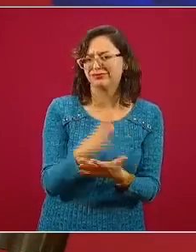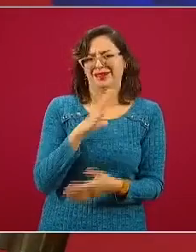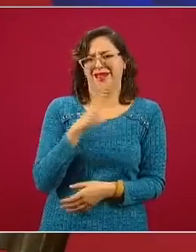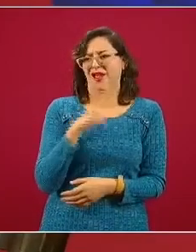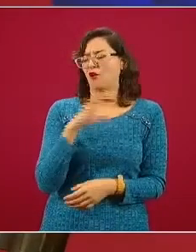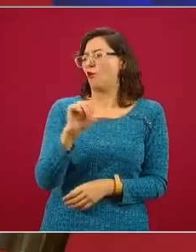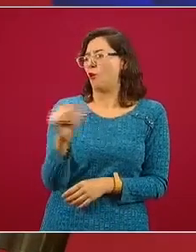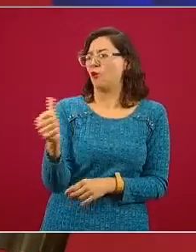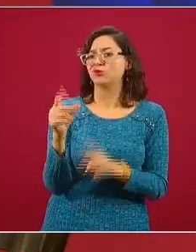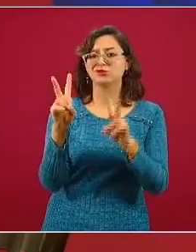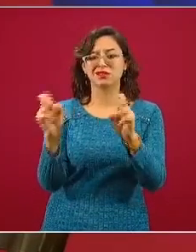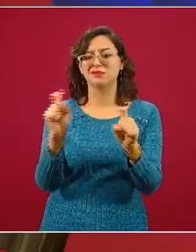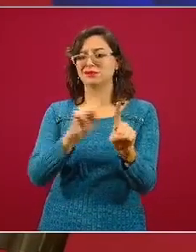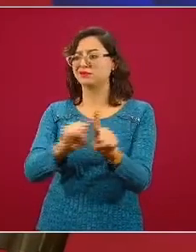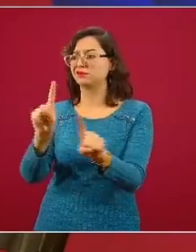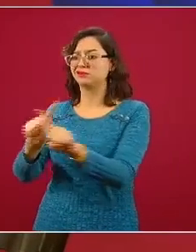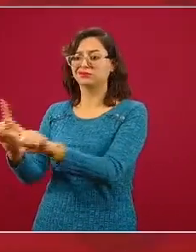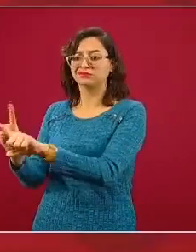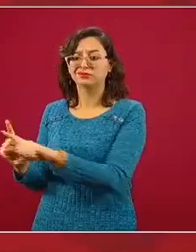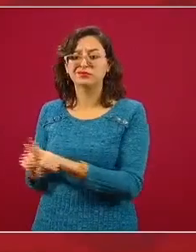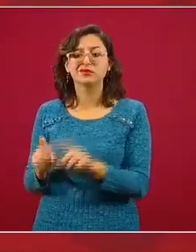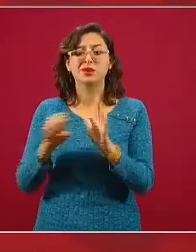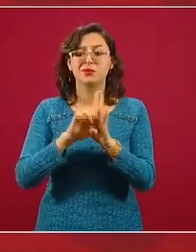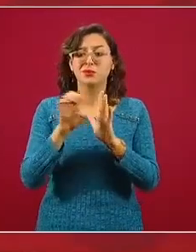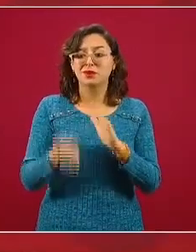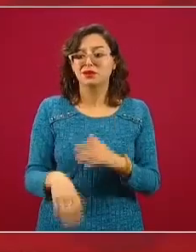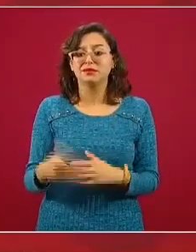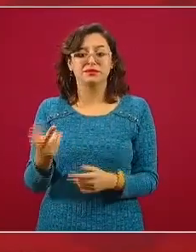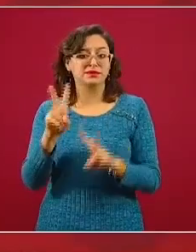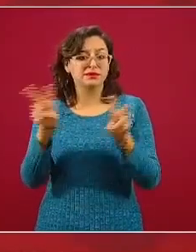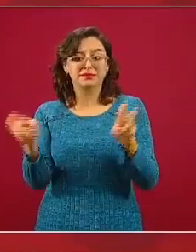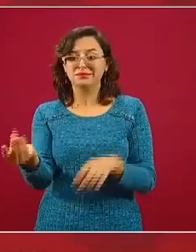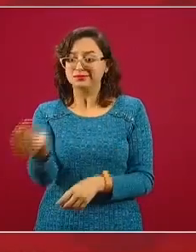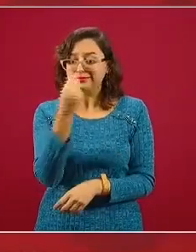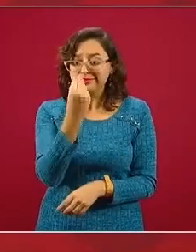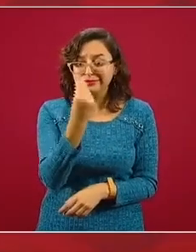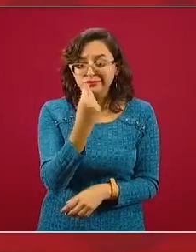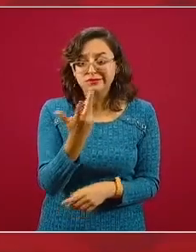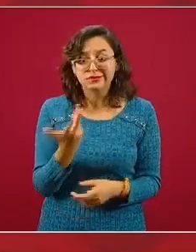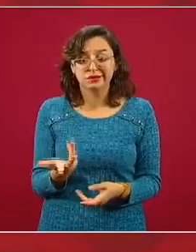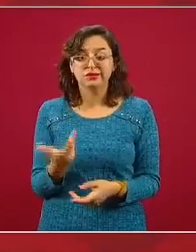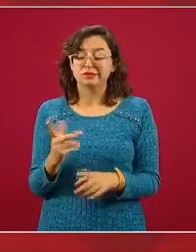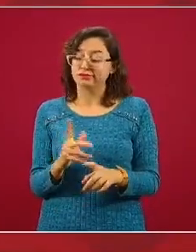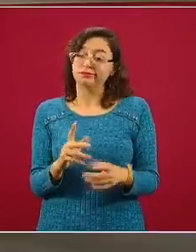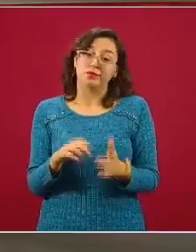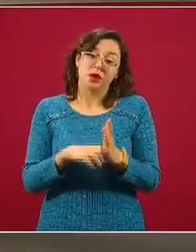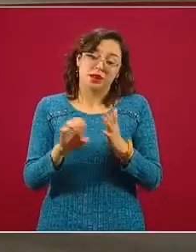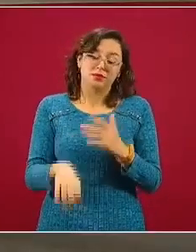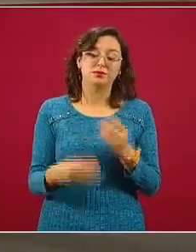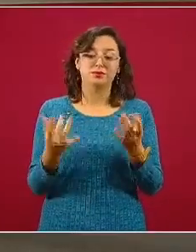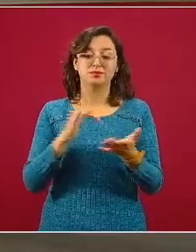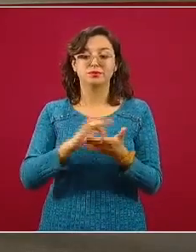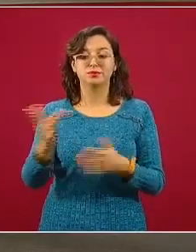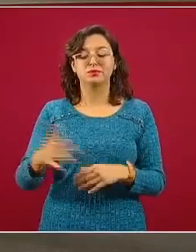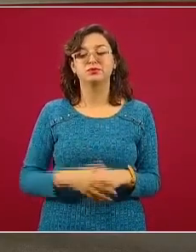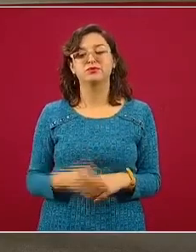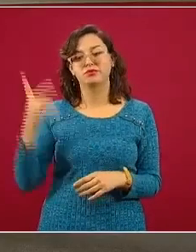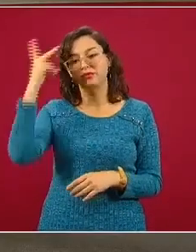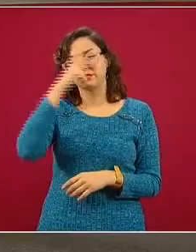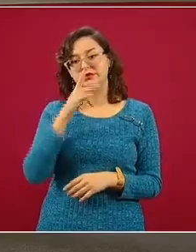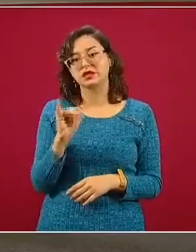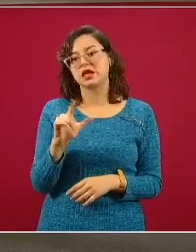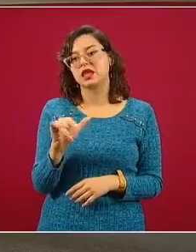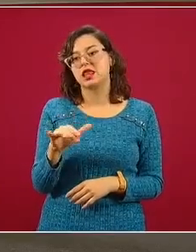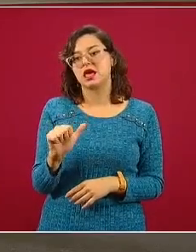importantes como el cambio de hábitos alimentarios, por ejemplo. Muchas gracias, psicóloga Ileana